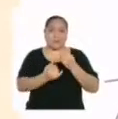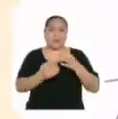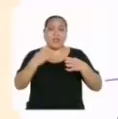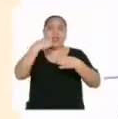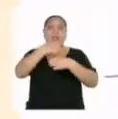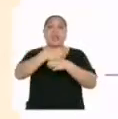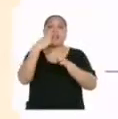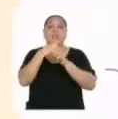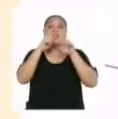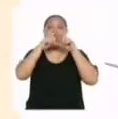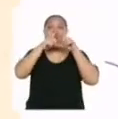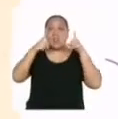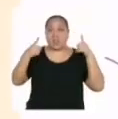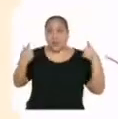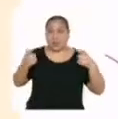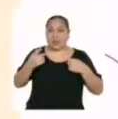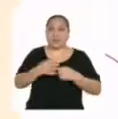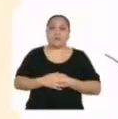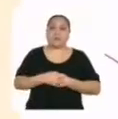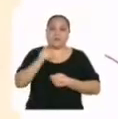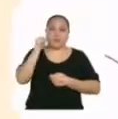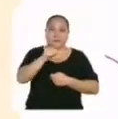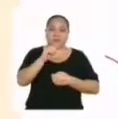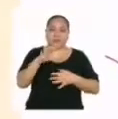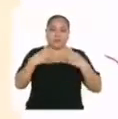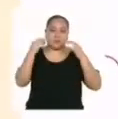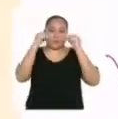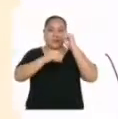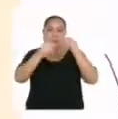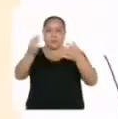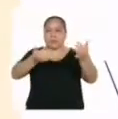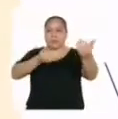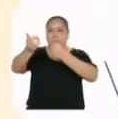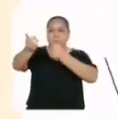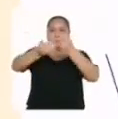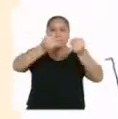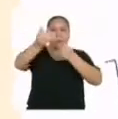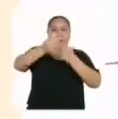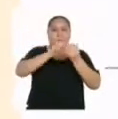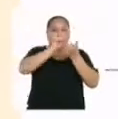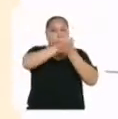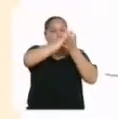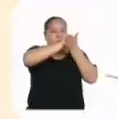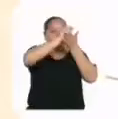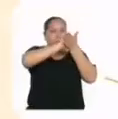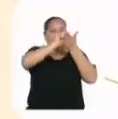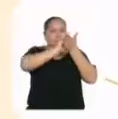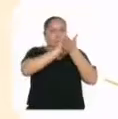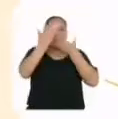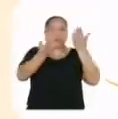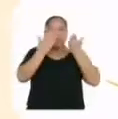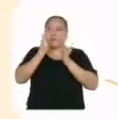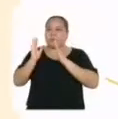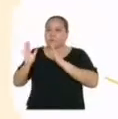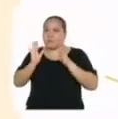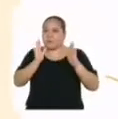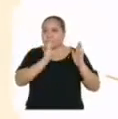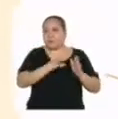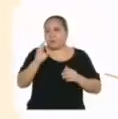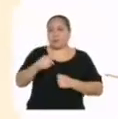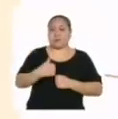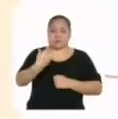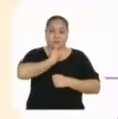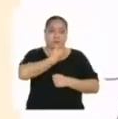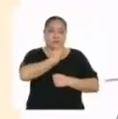la creación literaria, con la que podremos reunir textos que hayan sido elaborados